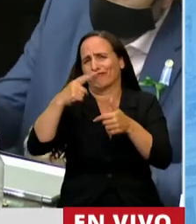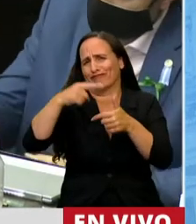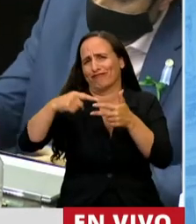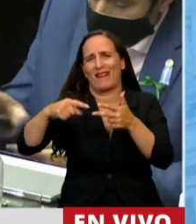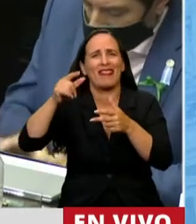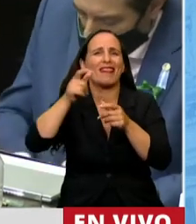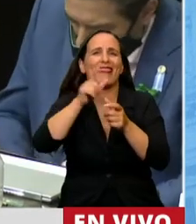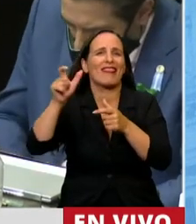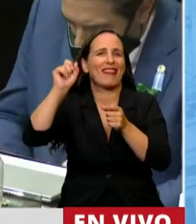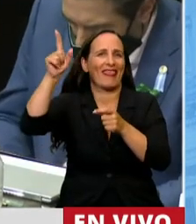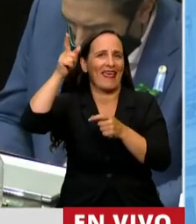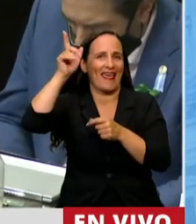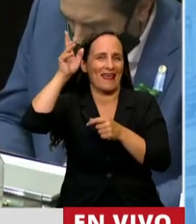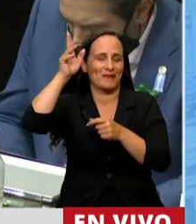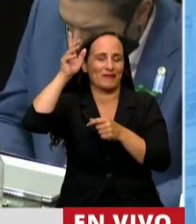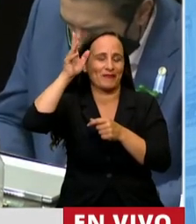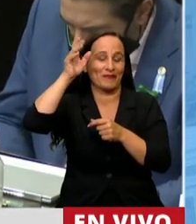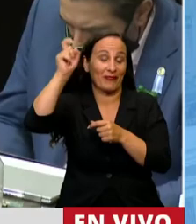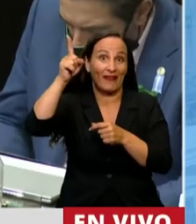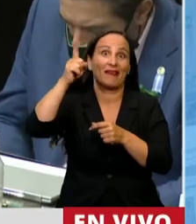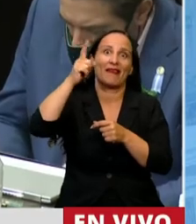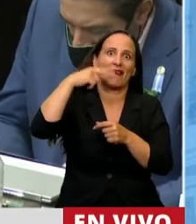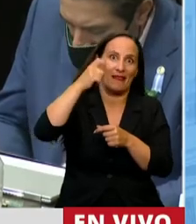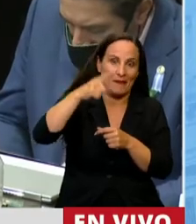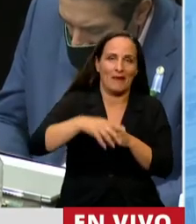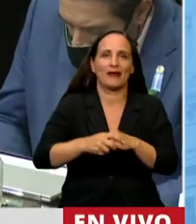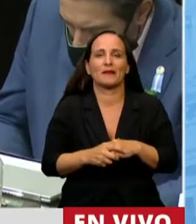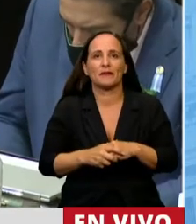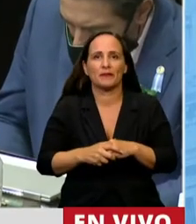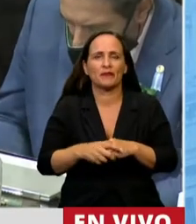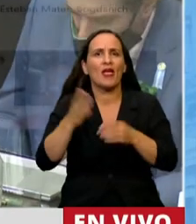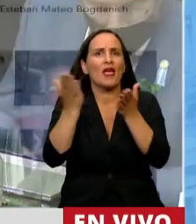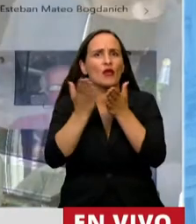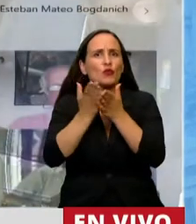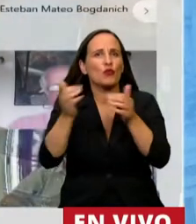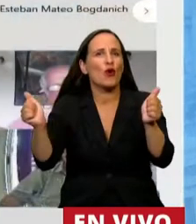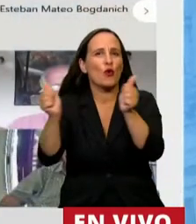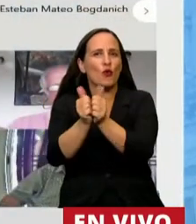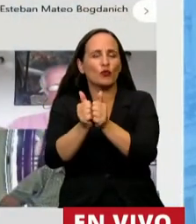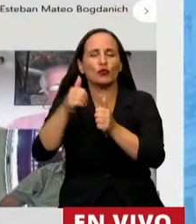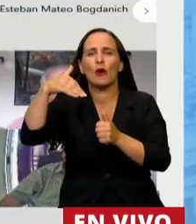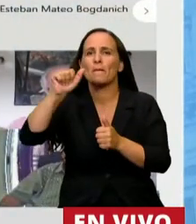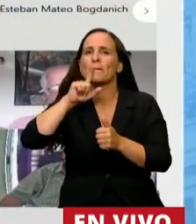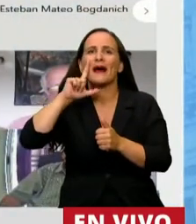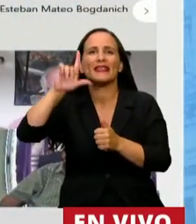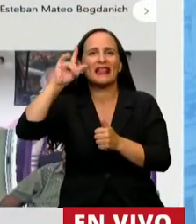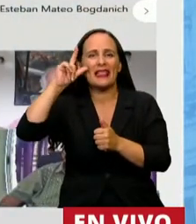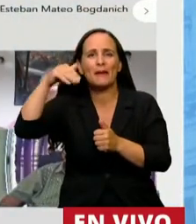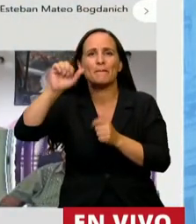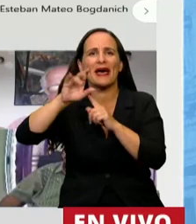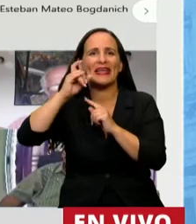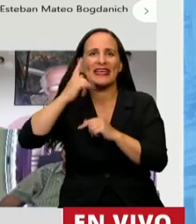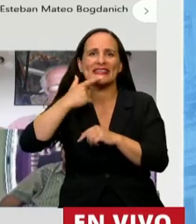y El Barbero de Sevilla. Estudió en París con Matilde Marquesi y debutó en